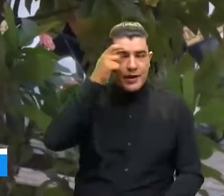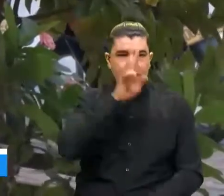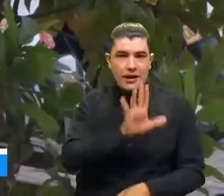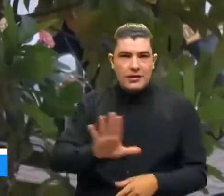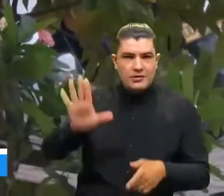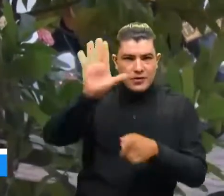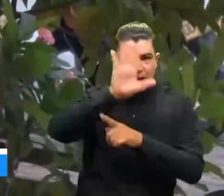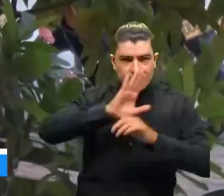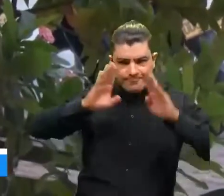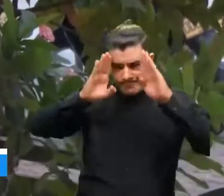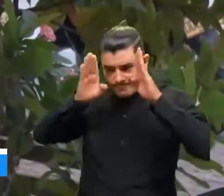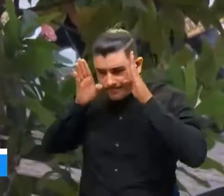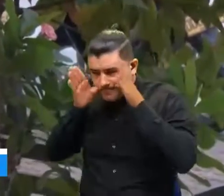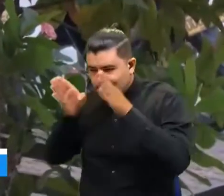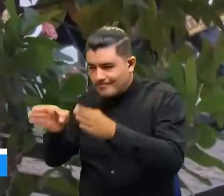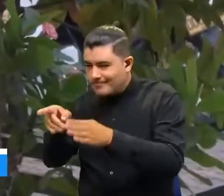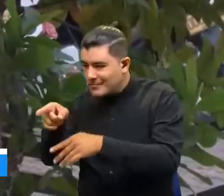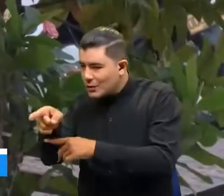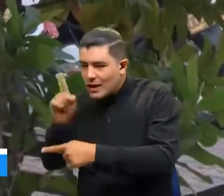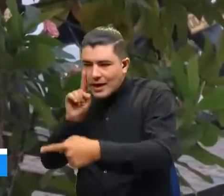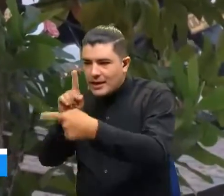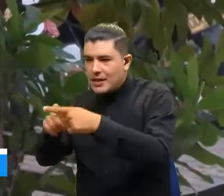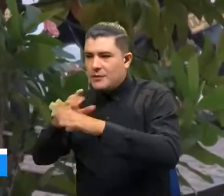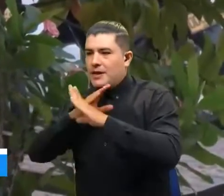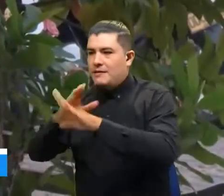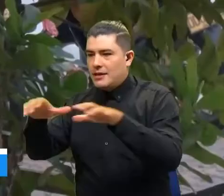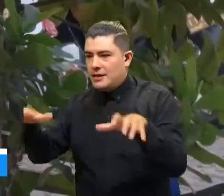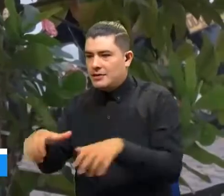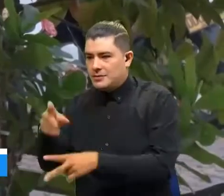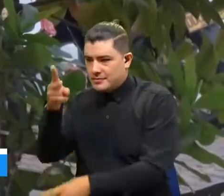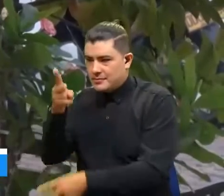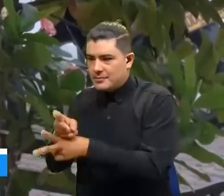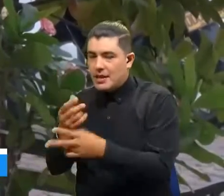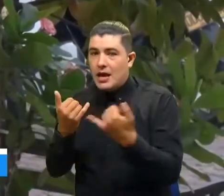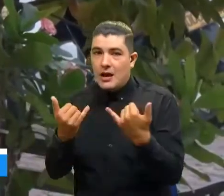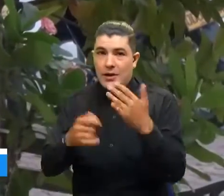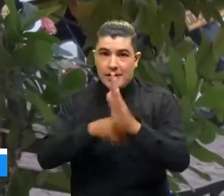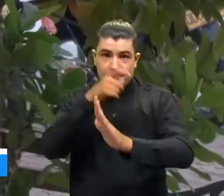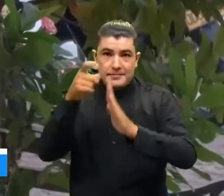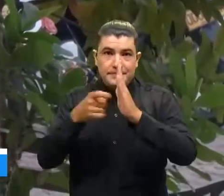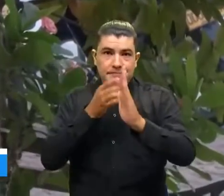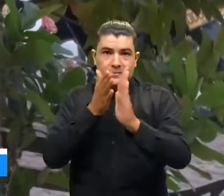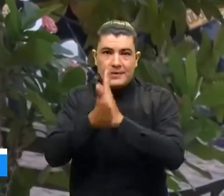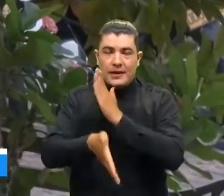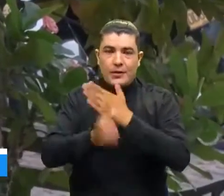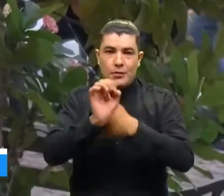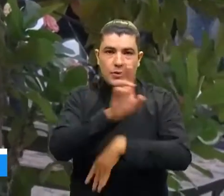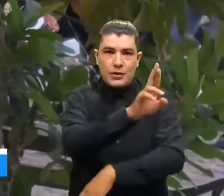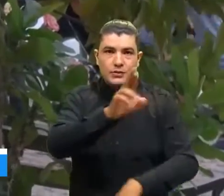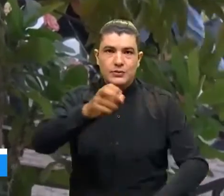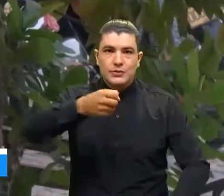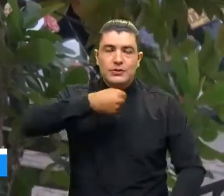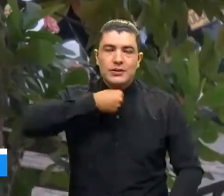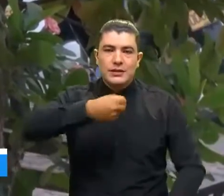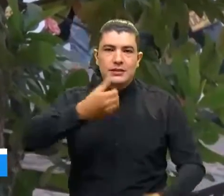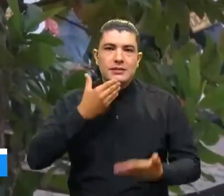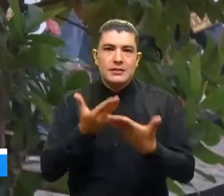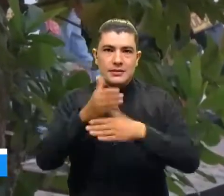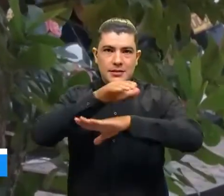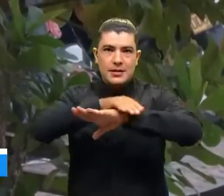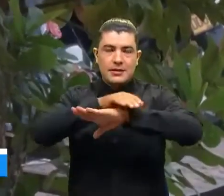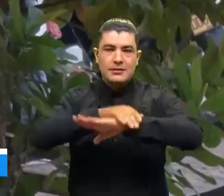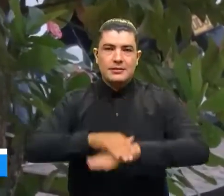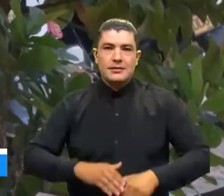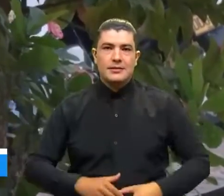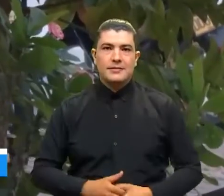en esta zona del país para evitar más hechos violentos. Por ahora, esta es toda la información. Continúen ustedes en estudio. Diana López, para